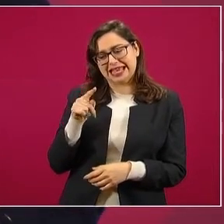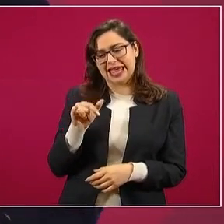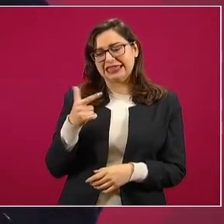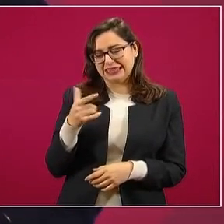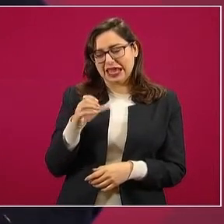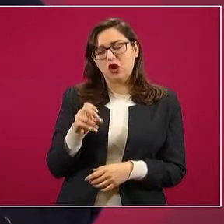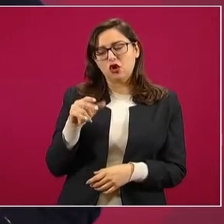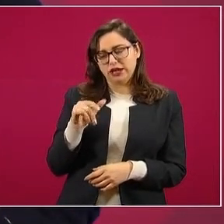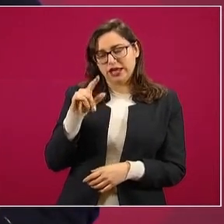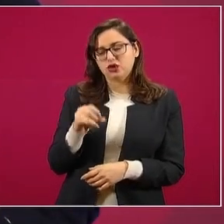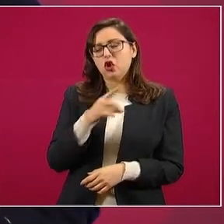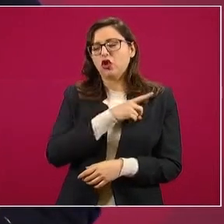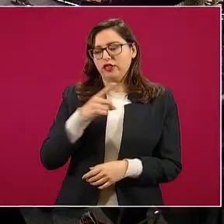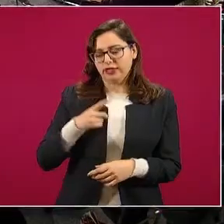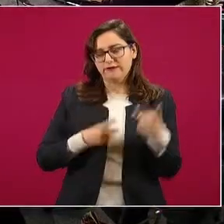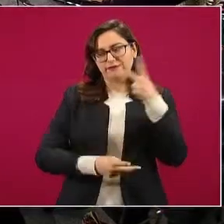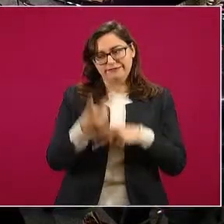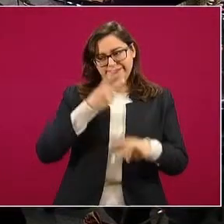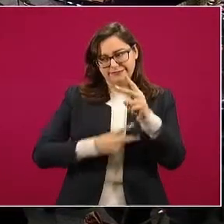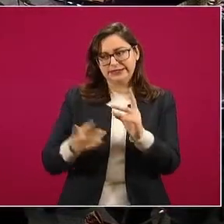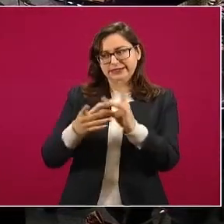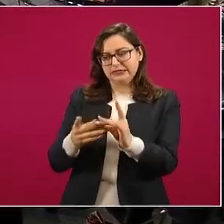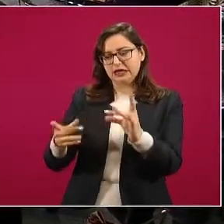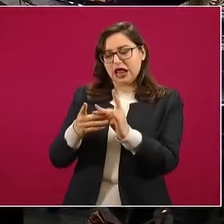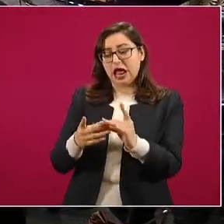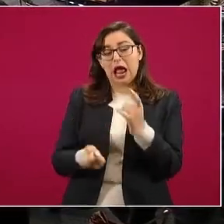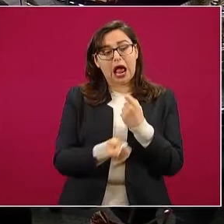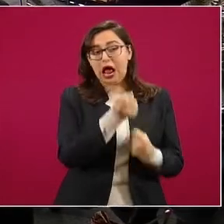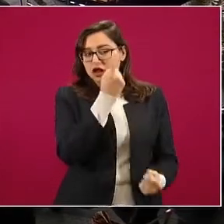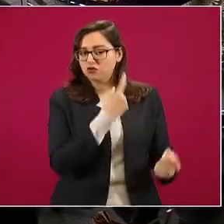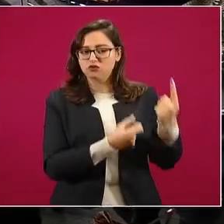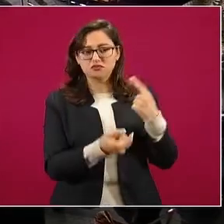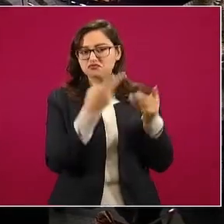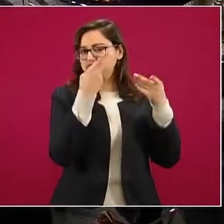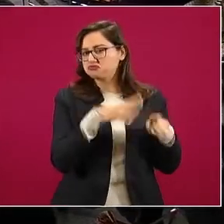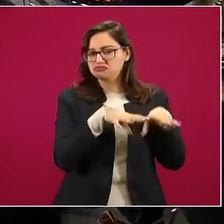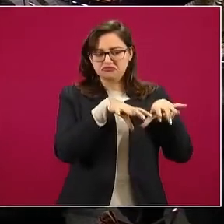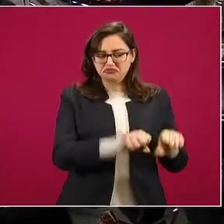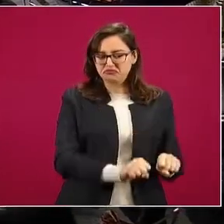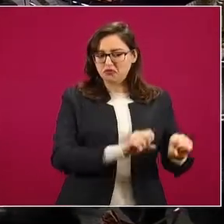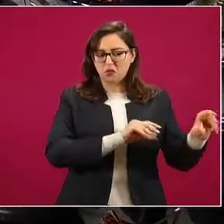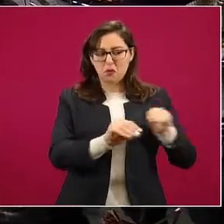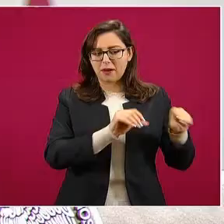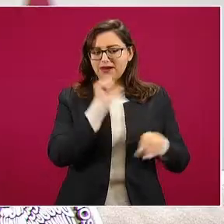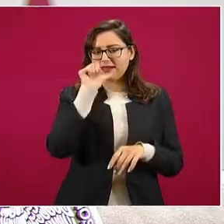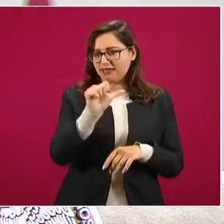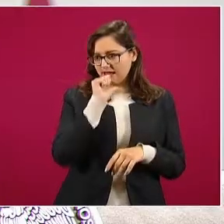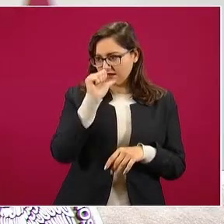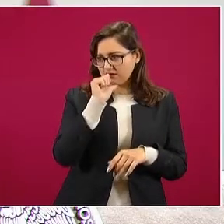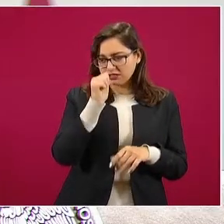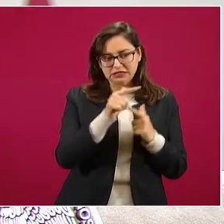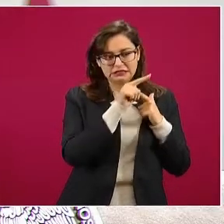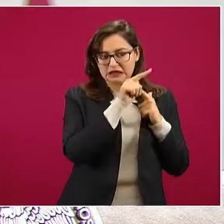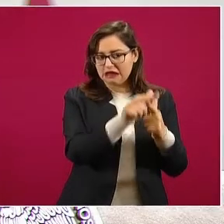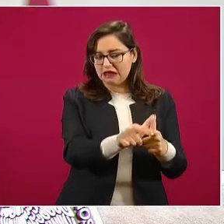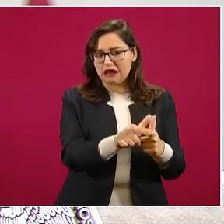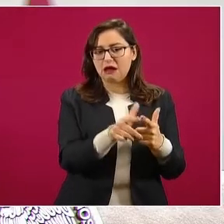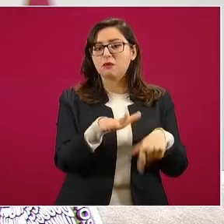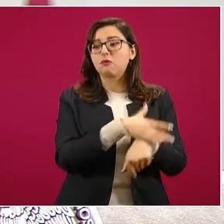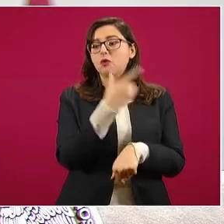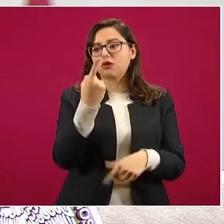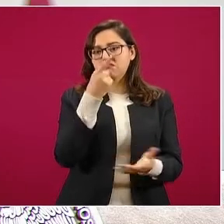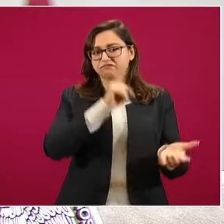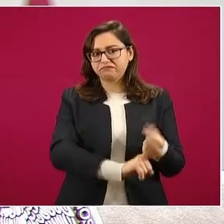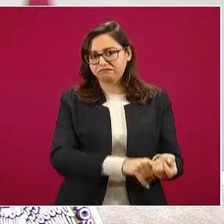que permanecen congeladas porque hay juicios, hay personas que están